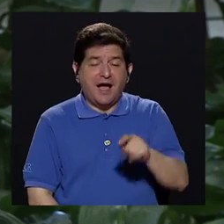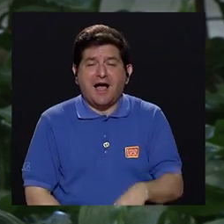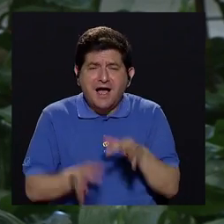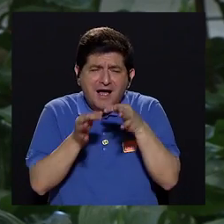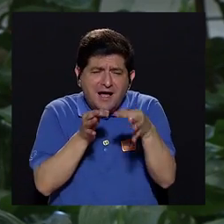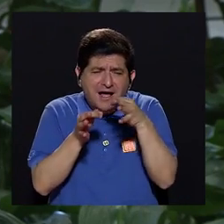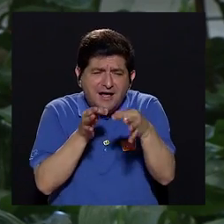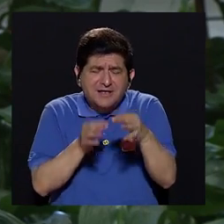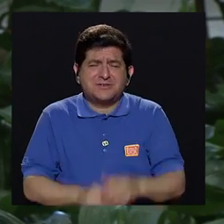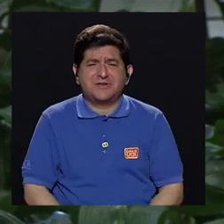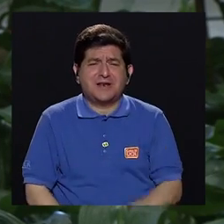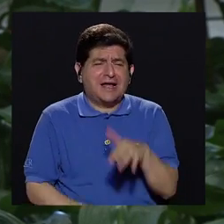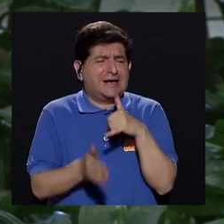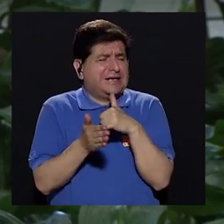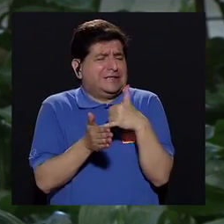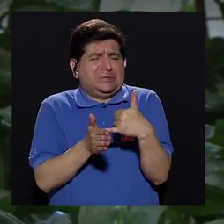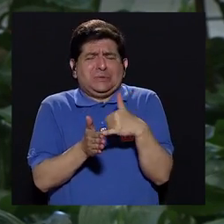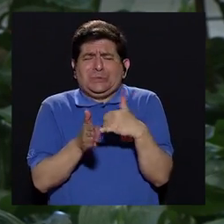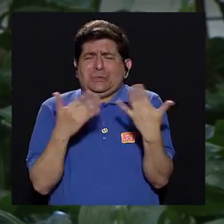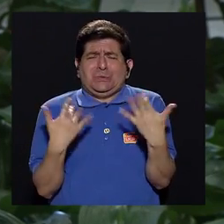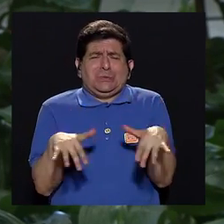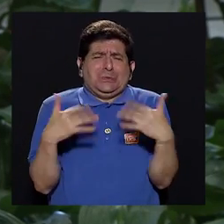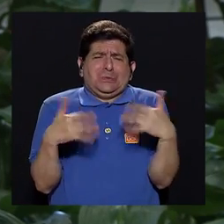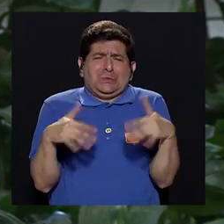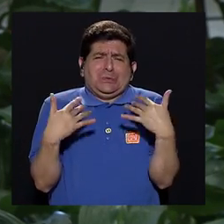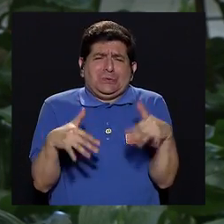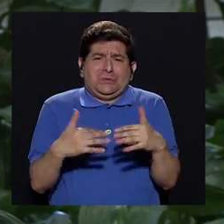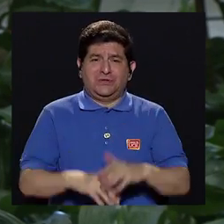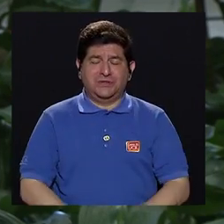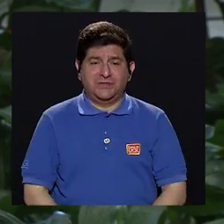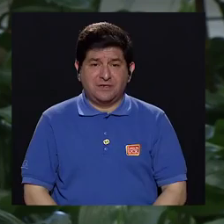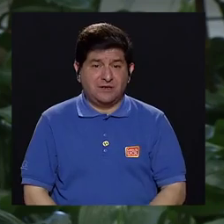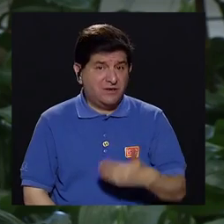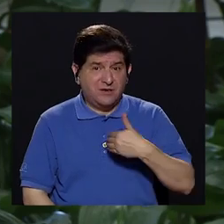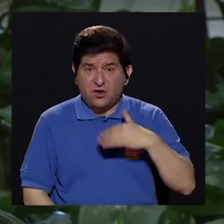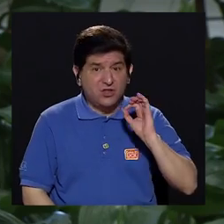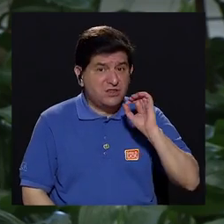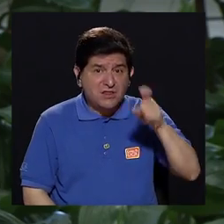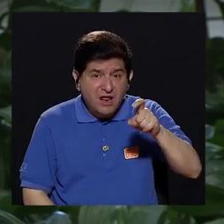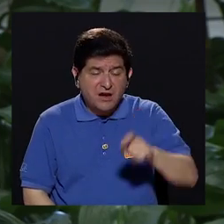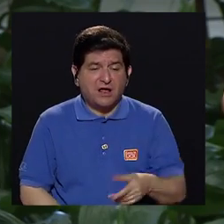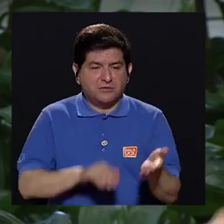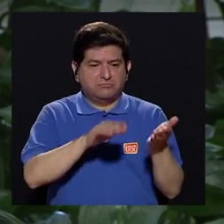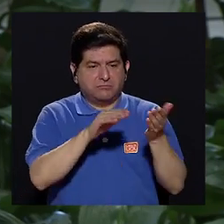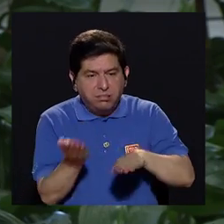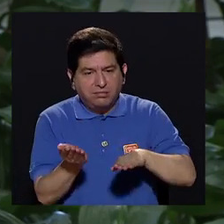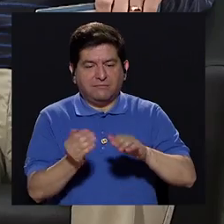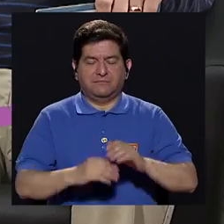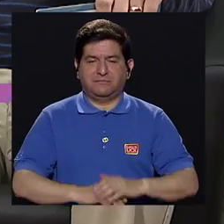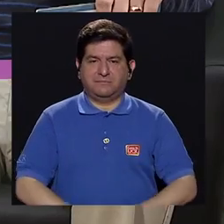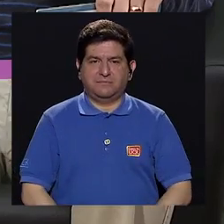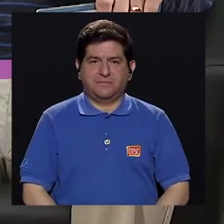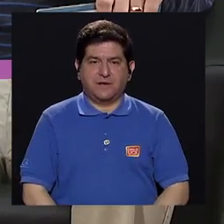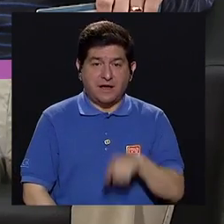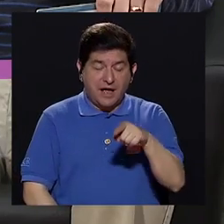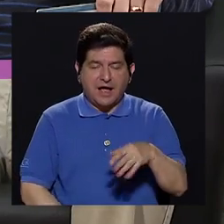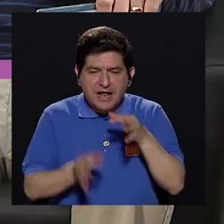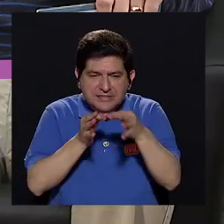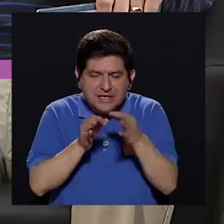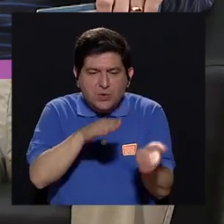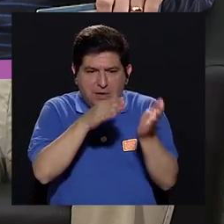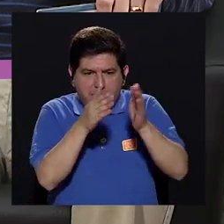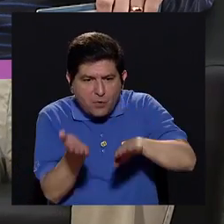las neuronas son medias vagas, son sumamente delicaditas y si no tienen oxígeno, se nos mueren. Entonces, al